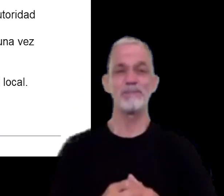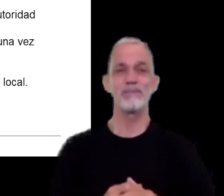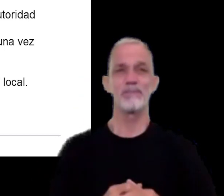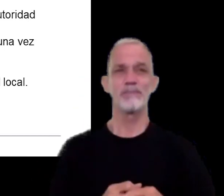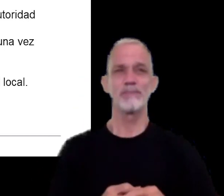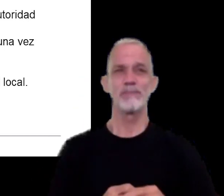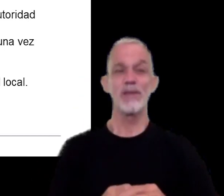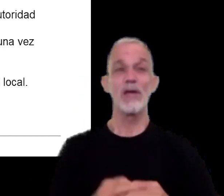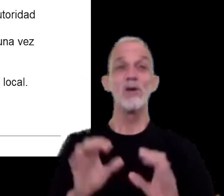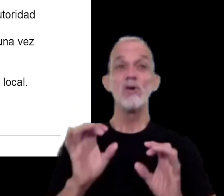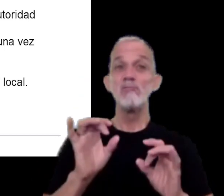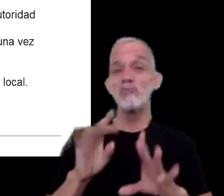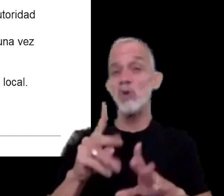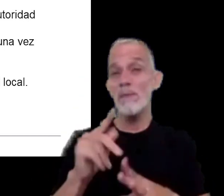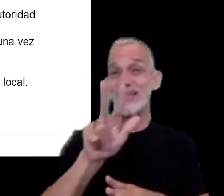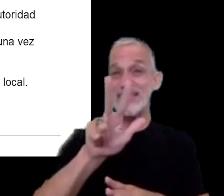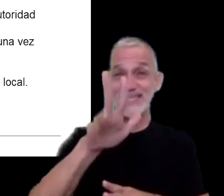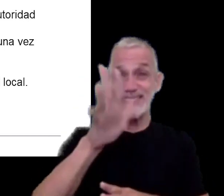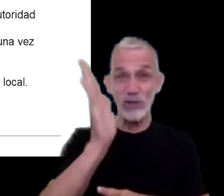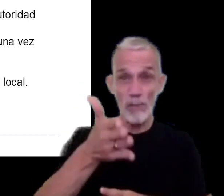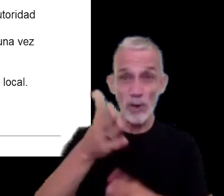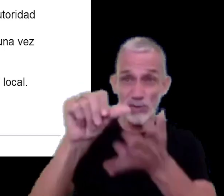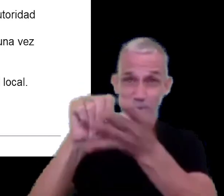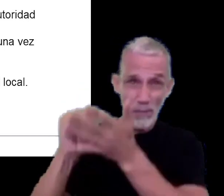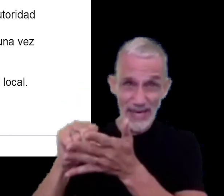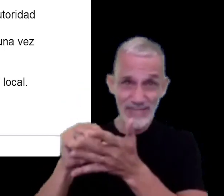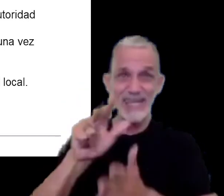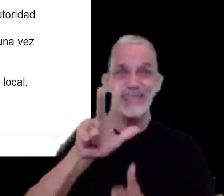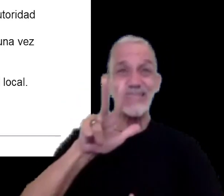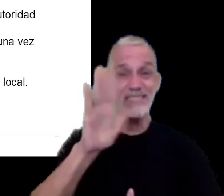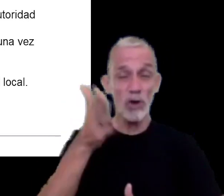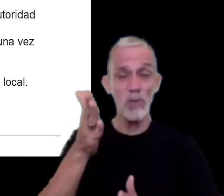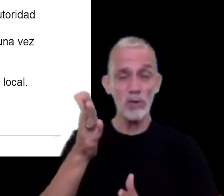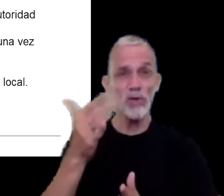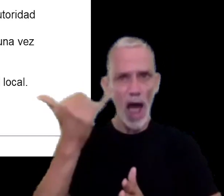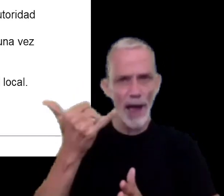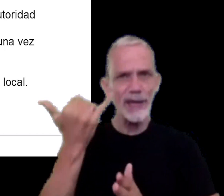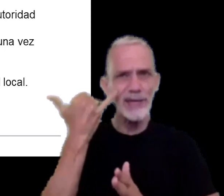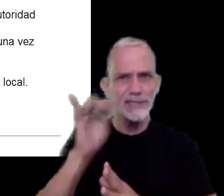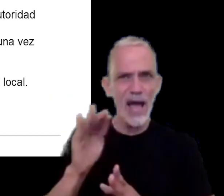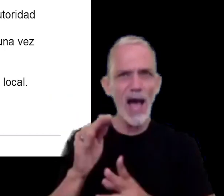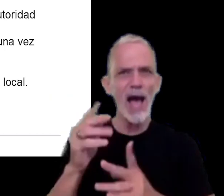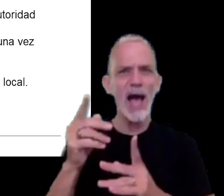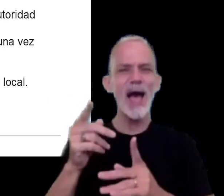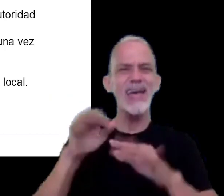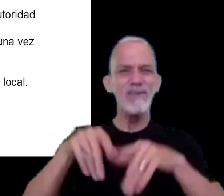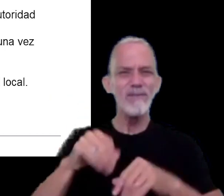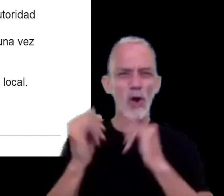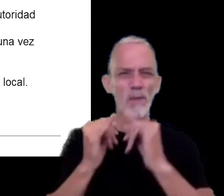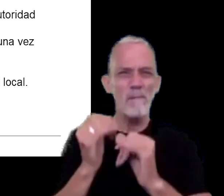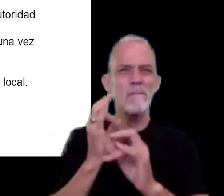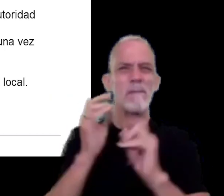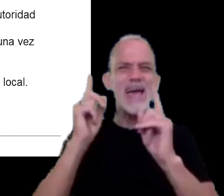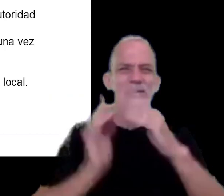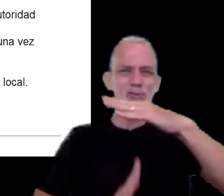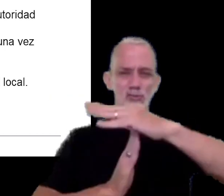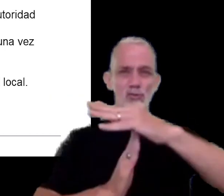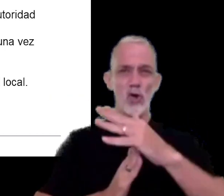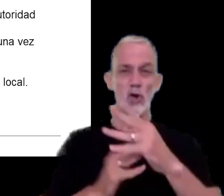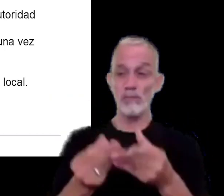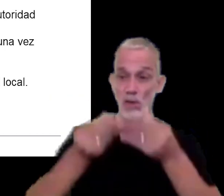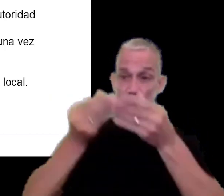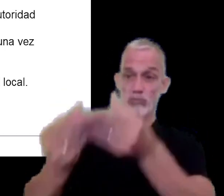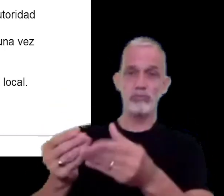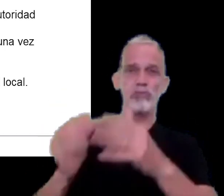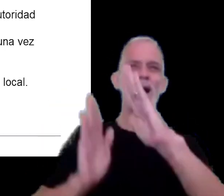solo un 35 por ciento de los países que implementaron el informe maestro exigen que se presente a la autoridad